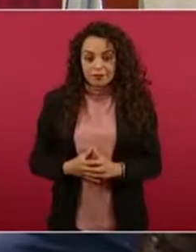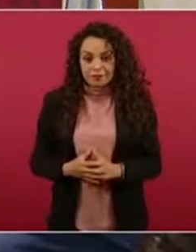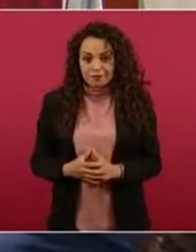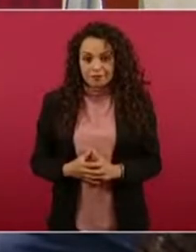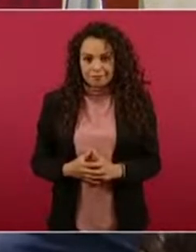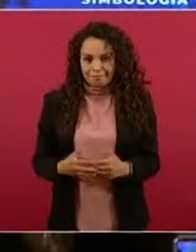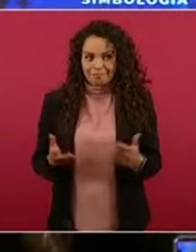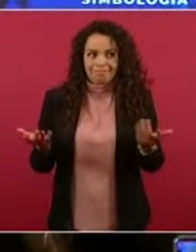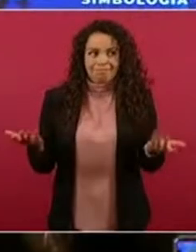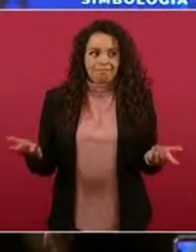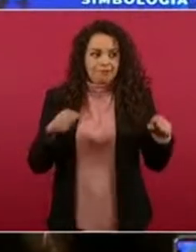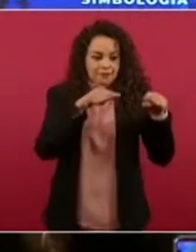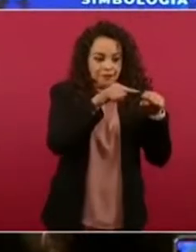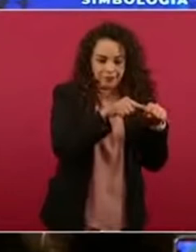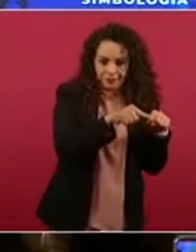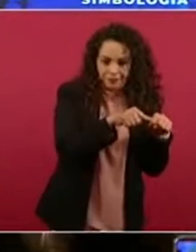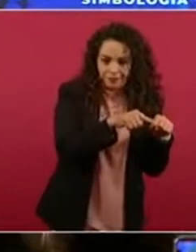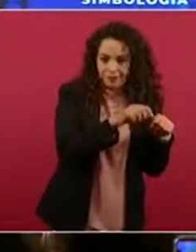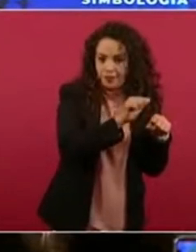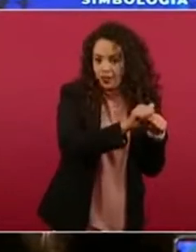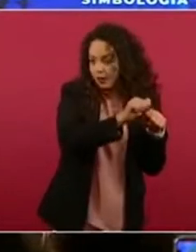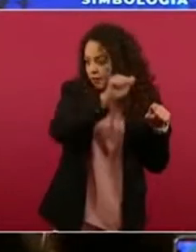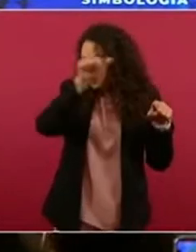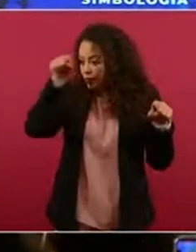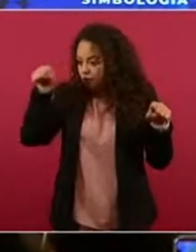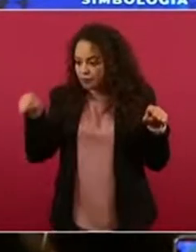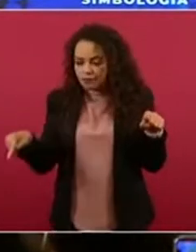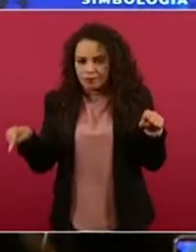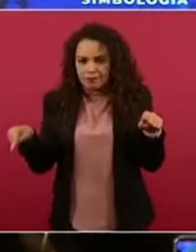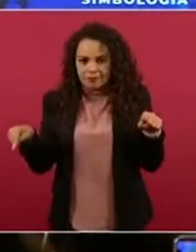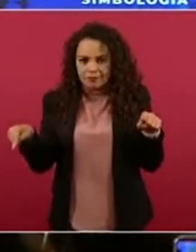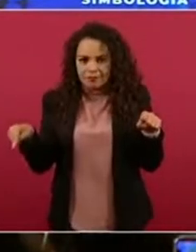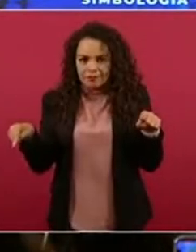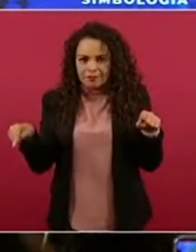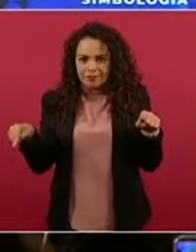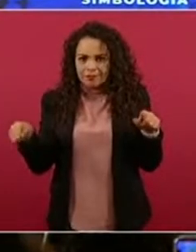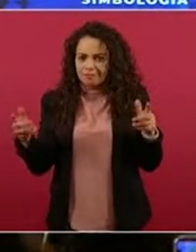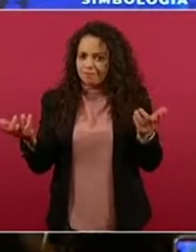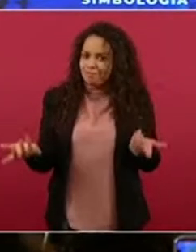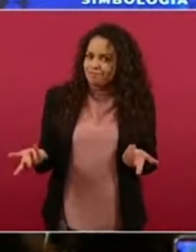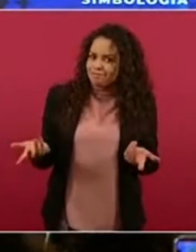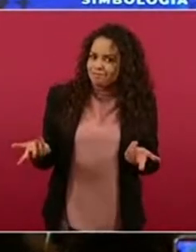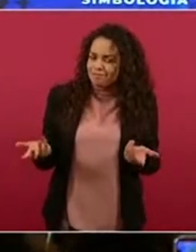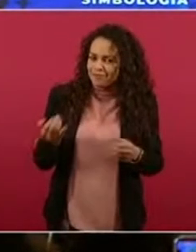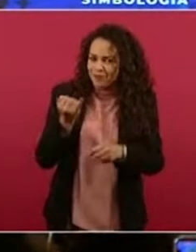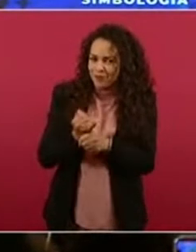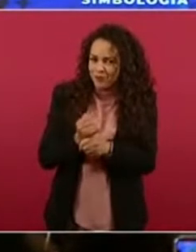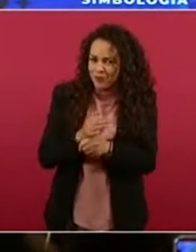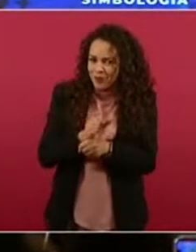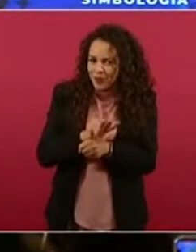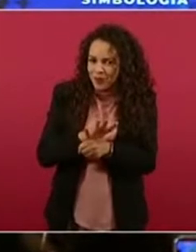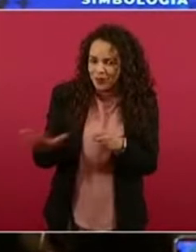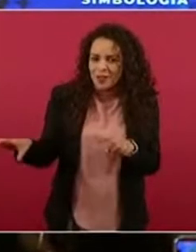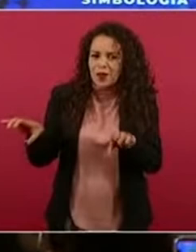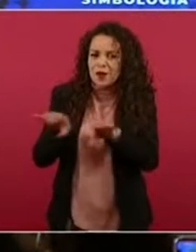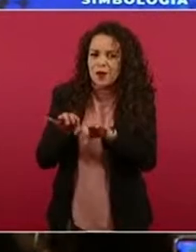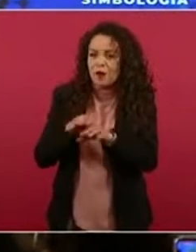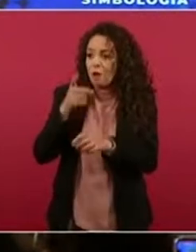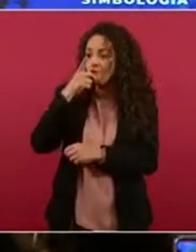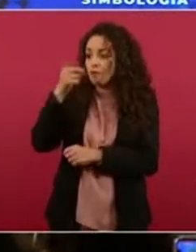¿Cómo es que van a cambiar los colores? Si